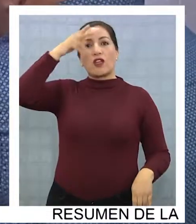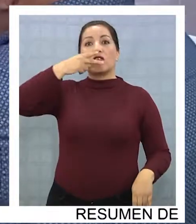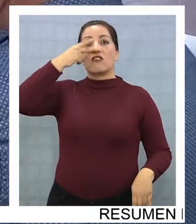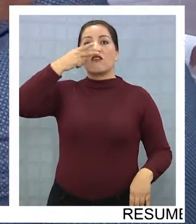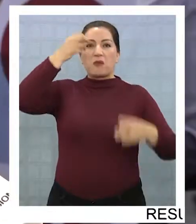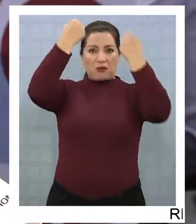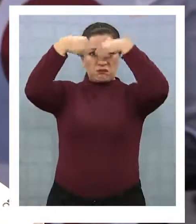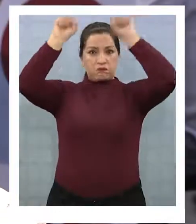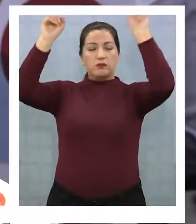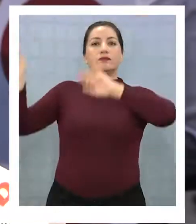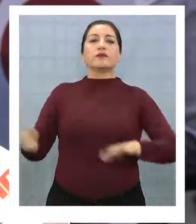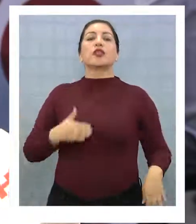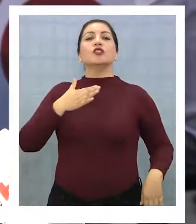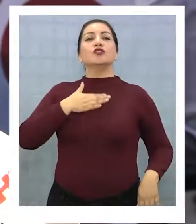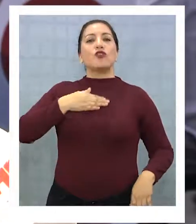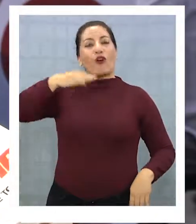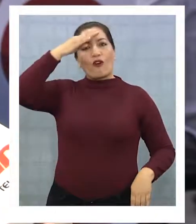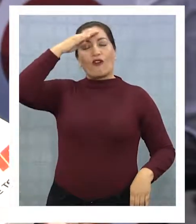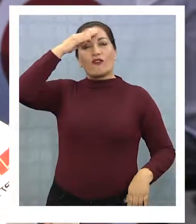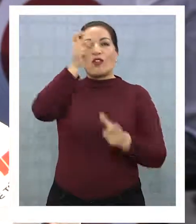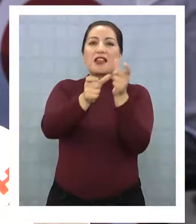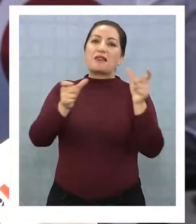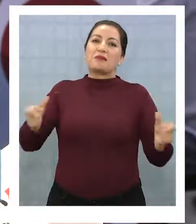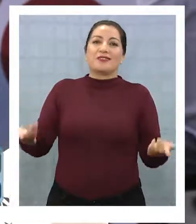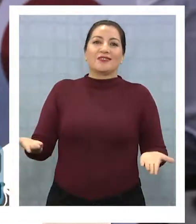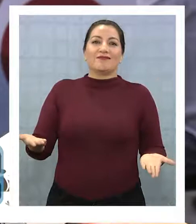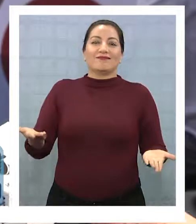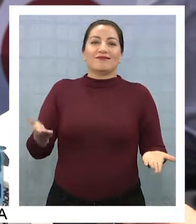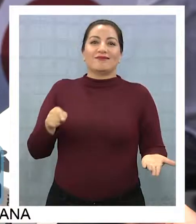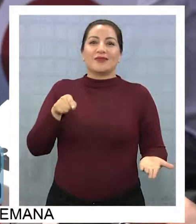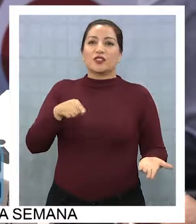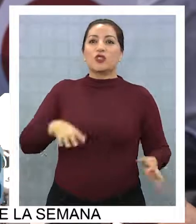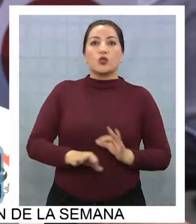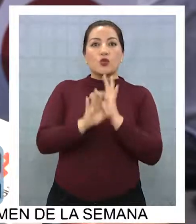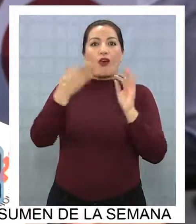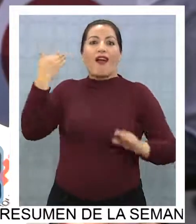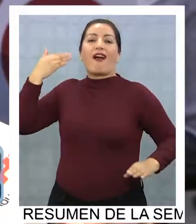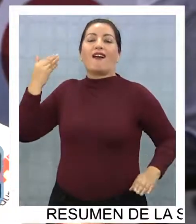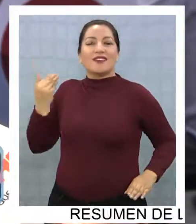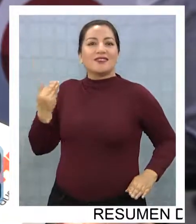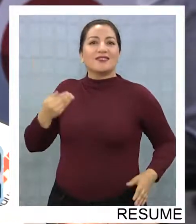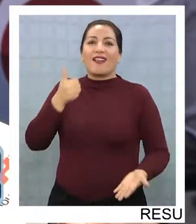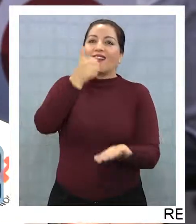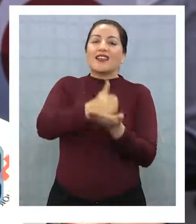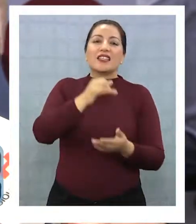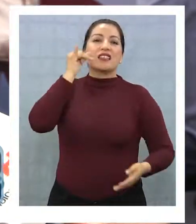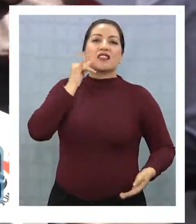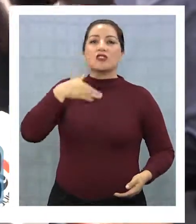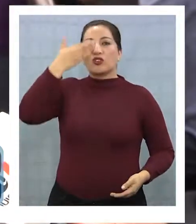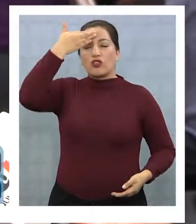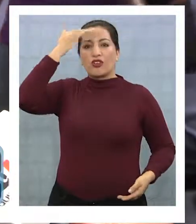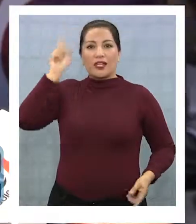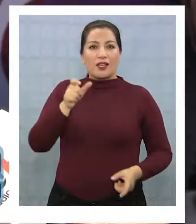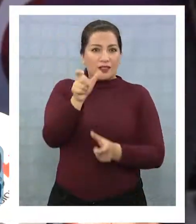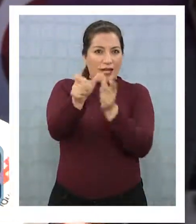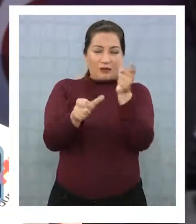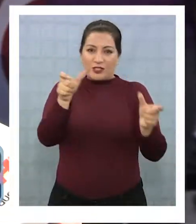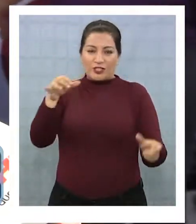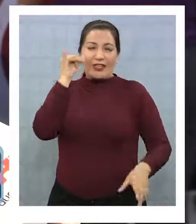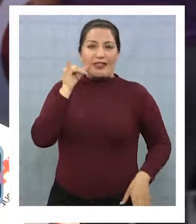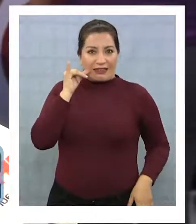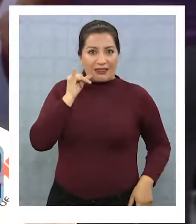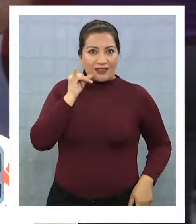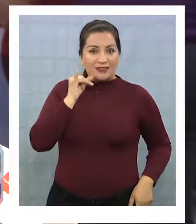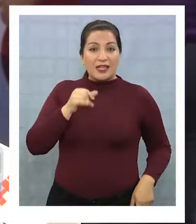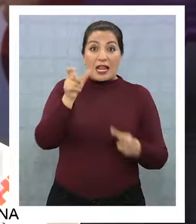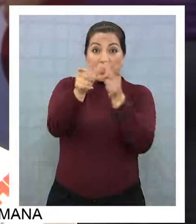Yo confío en mi pueblo, como no estaría, no hubiera sido alcalde de Iquique 50 años si yo no creyera en los iquiqueños, los iquiqueños